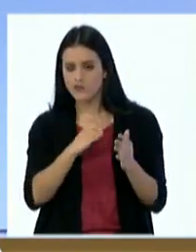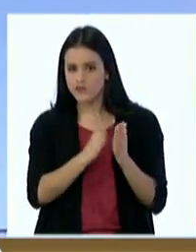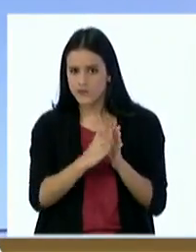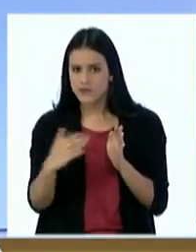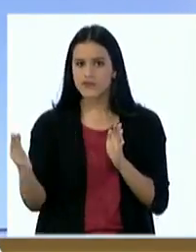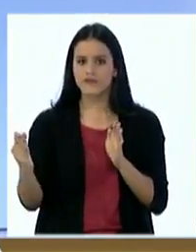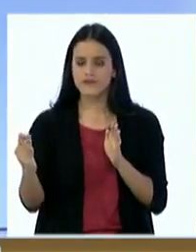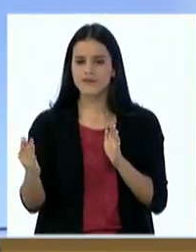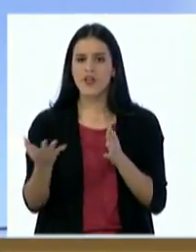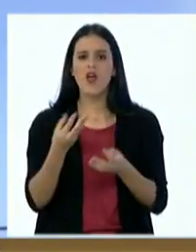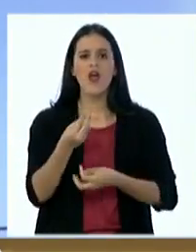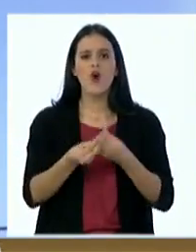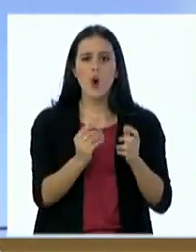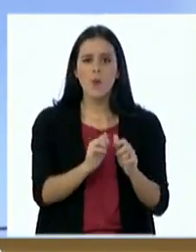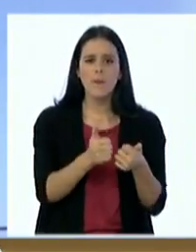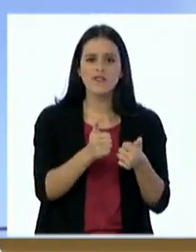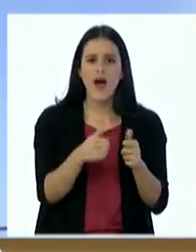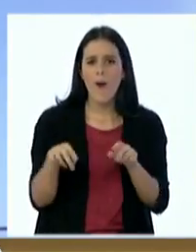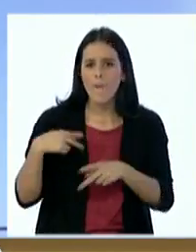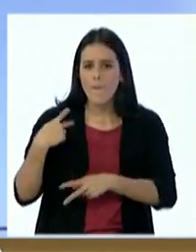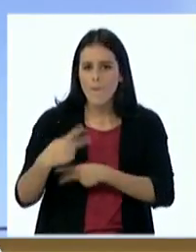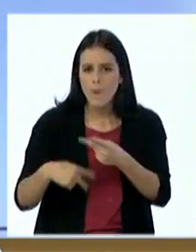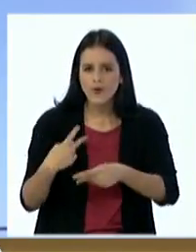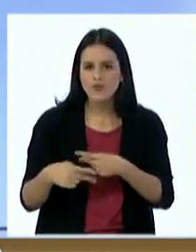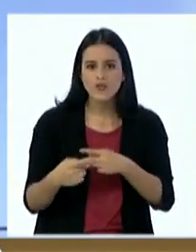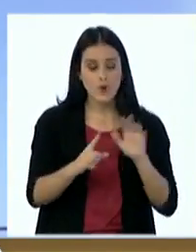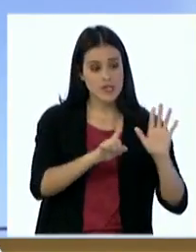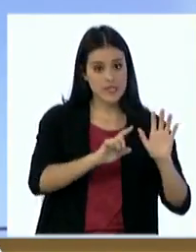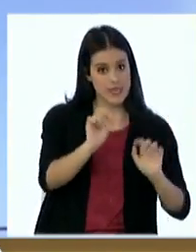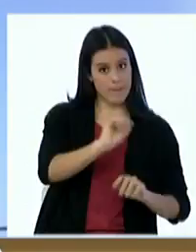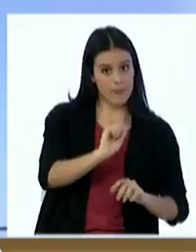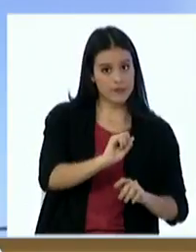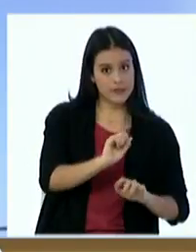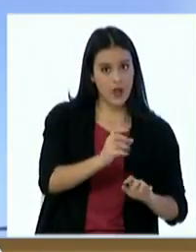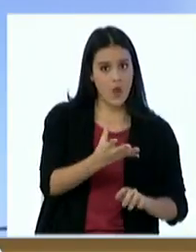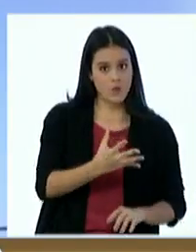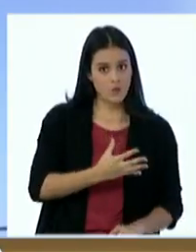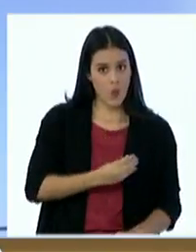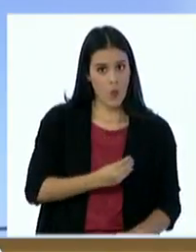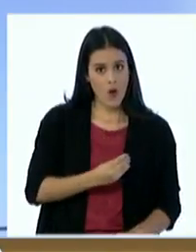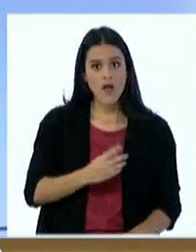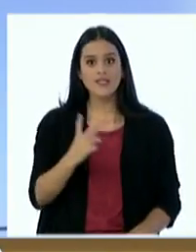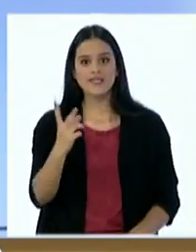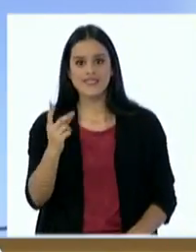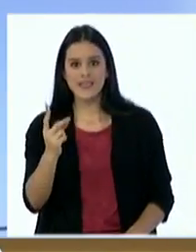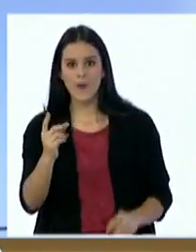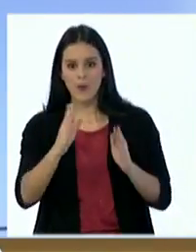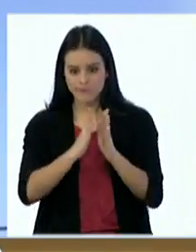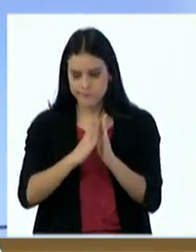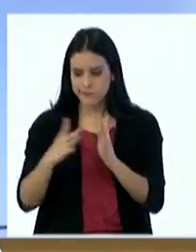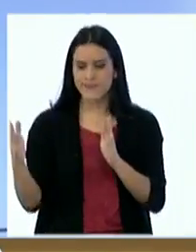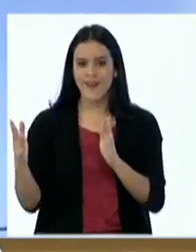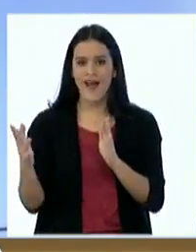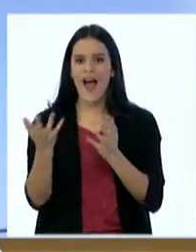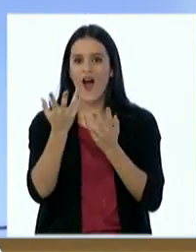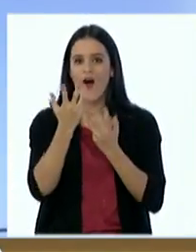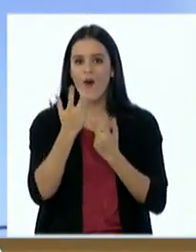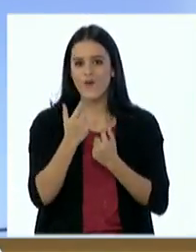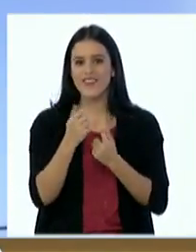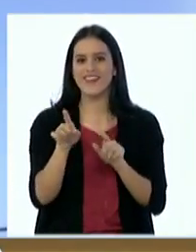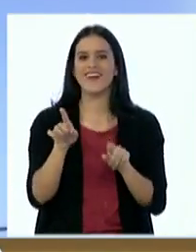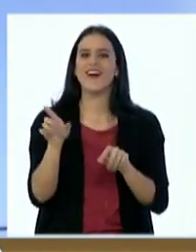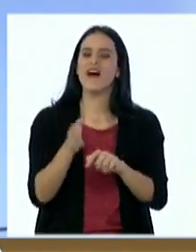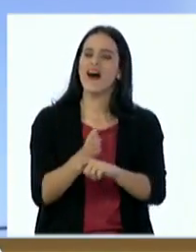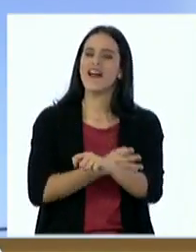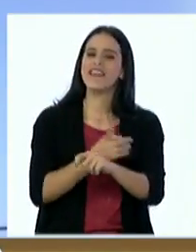introducción de esos alimentos después de los seis meses de este niño que normalmente siempre usted decía que teníamos una educación